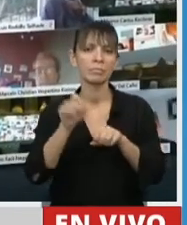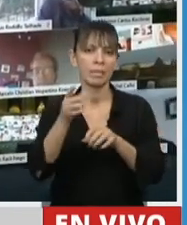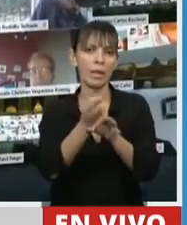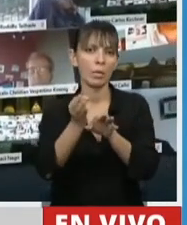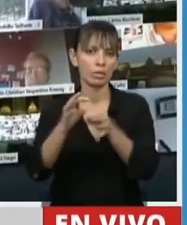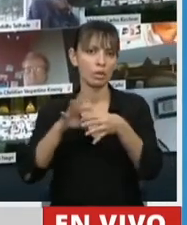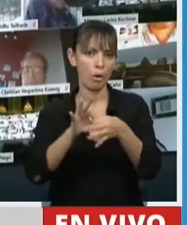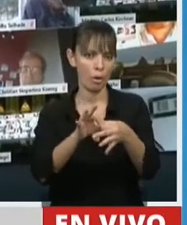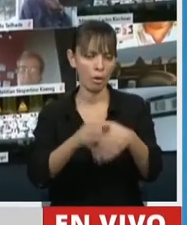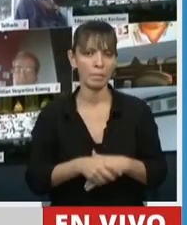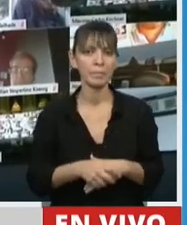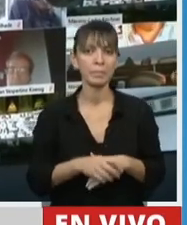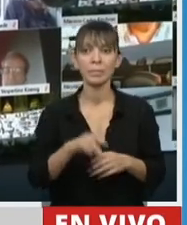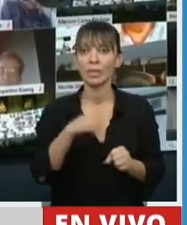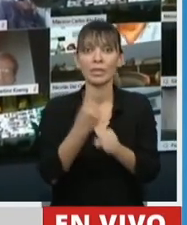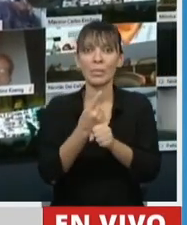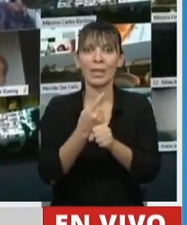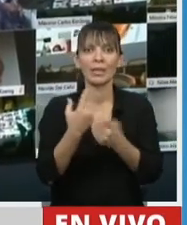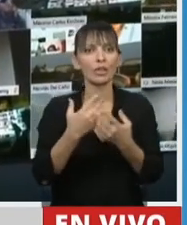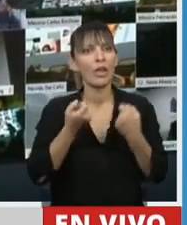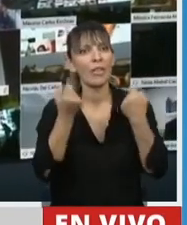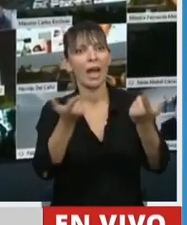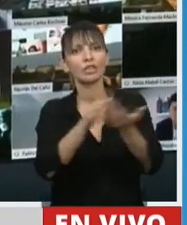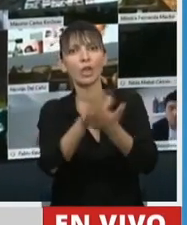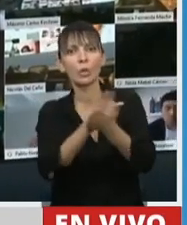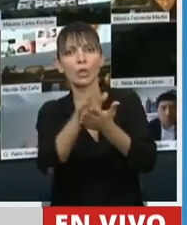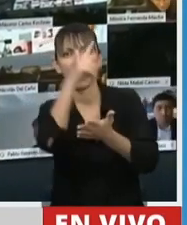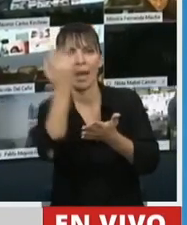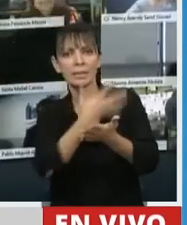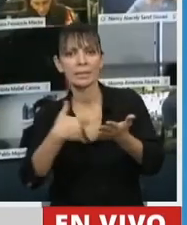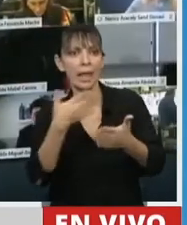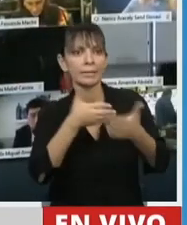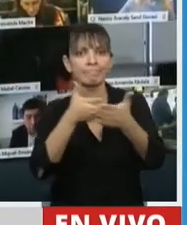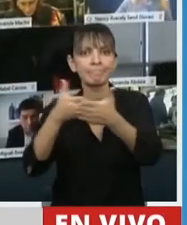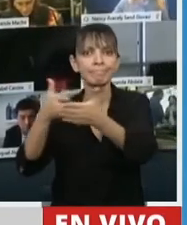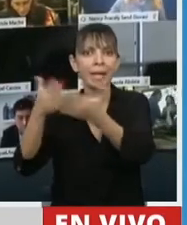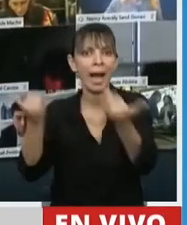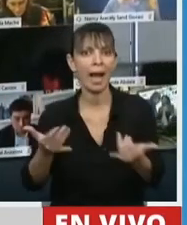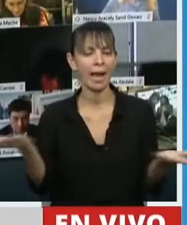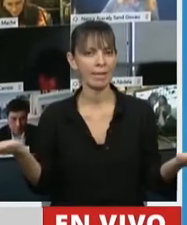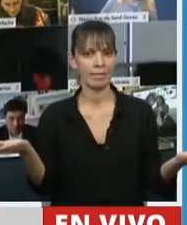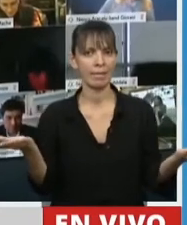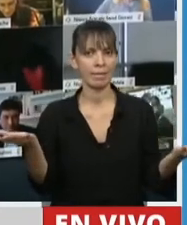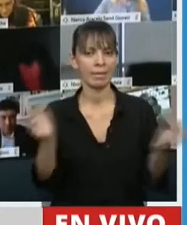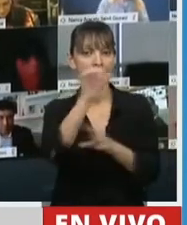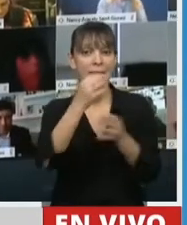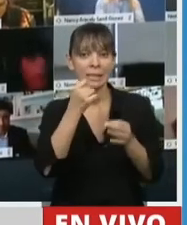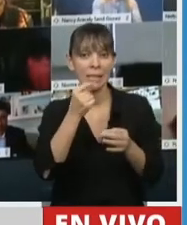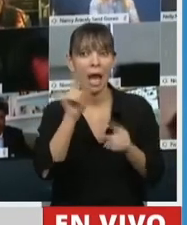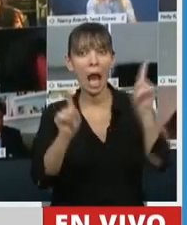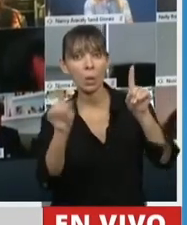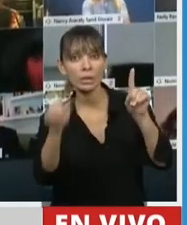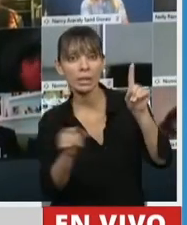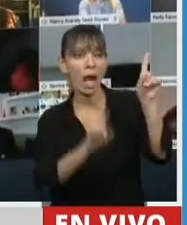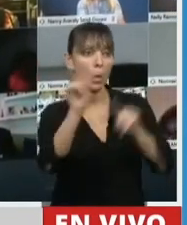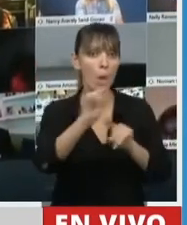proponer desde el Estado soluciones que no se pueden hacer efectivas a lo largo y a lo ancho de nuestro